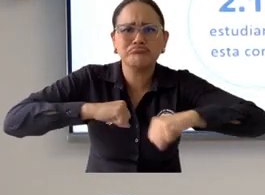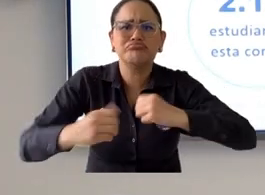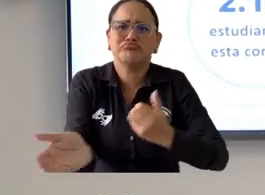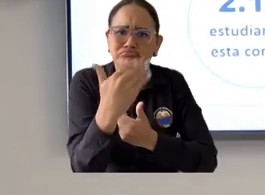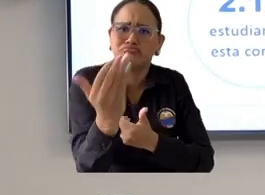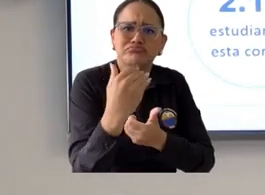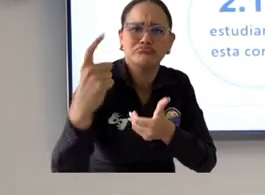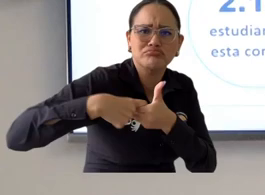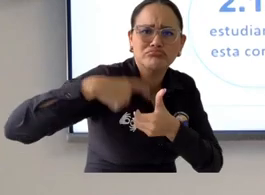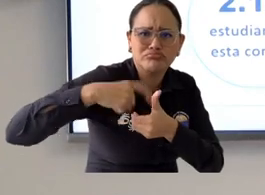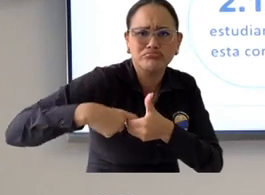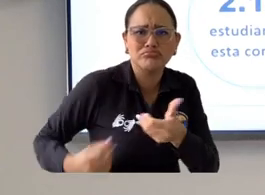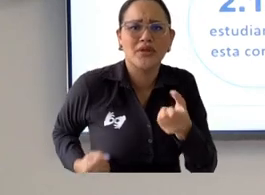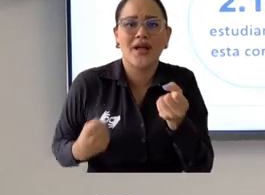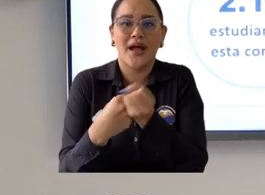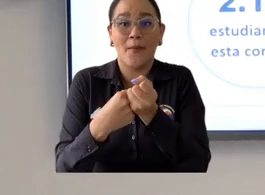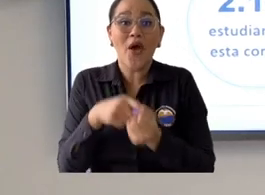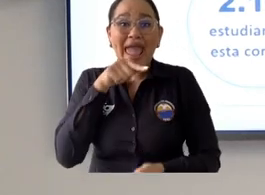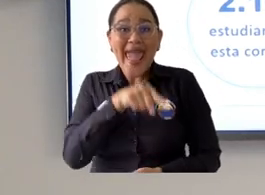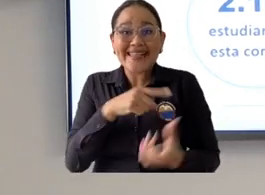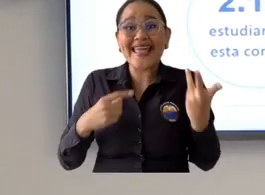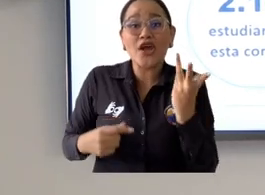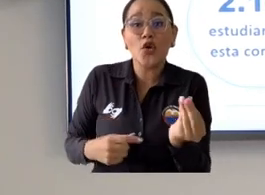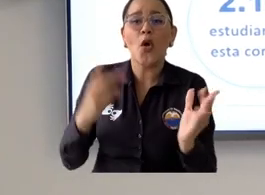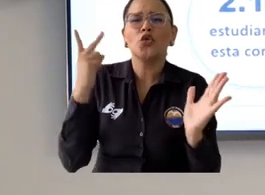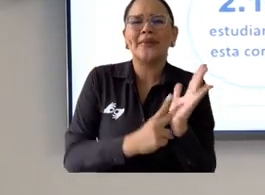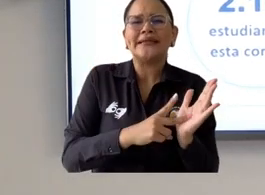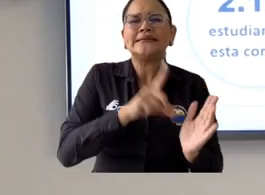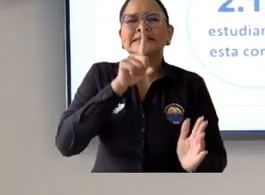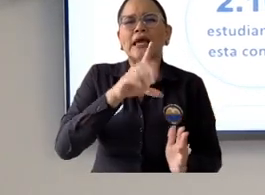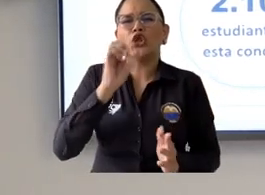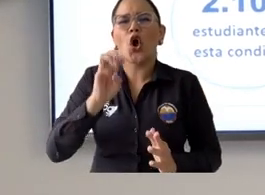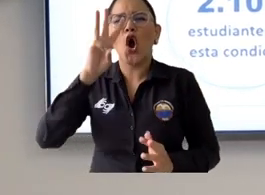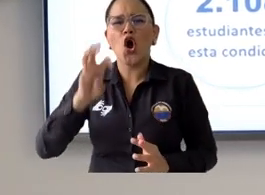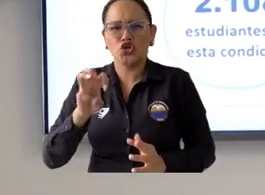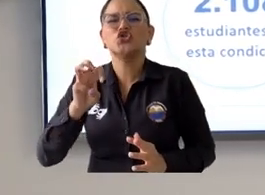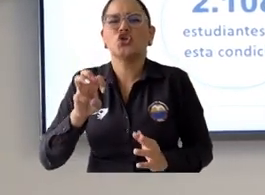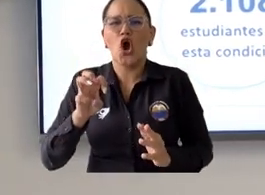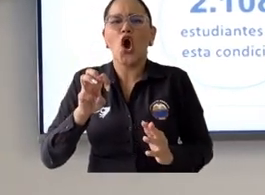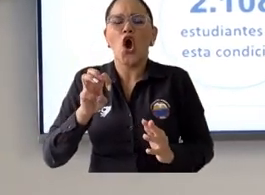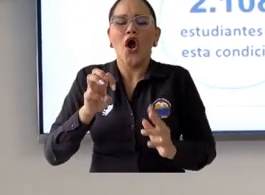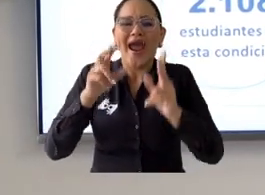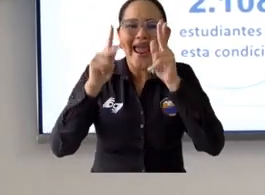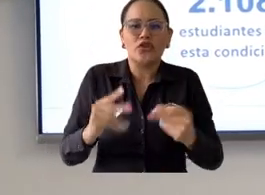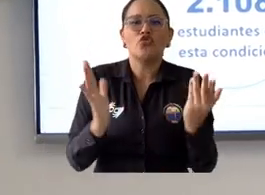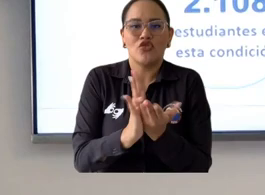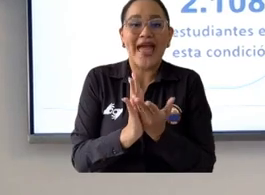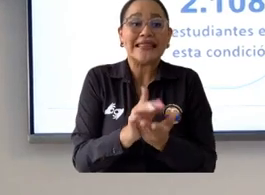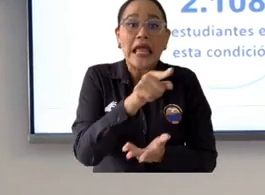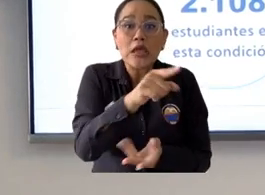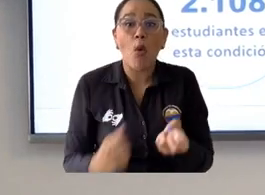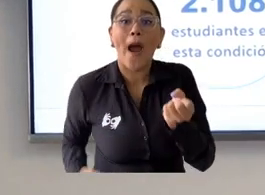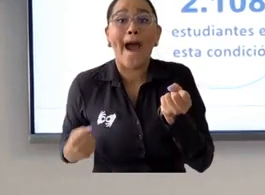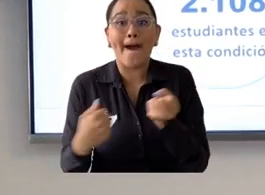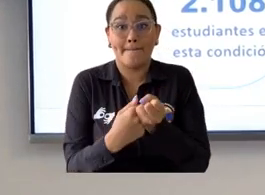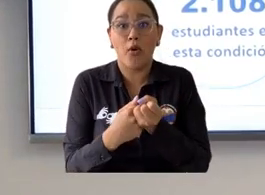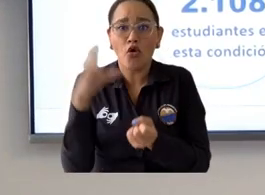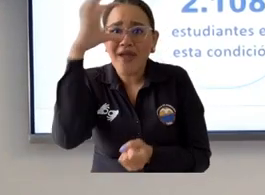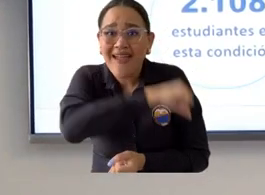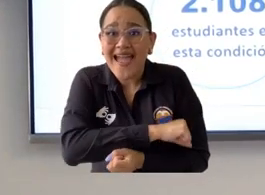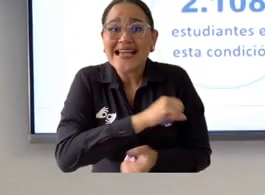ese grupo de estudiantes que son perdón 2.108 estudiantes pues recibirán ese alivio que insisto significa